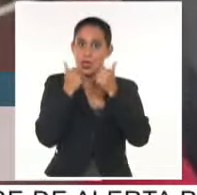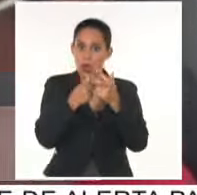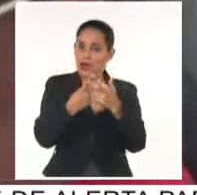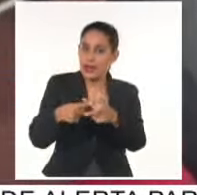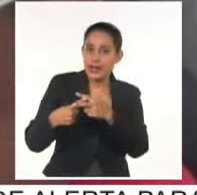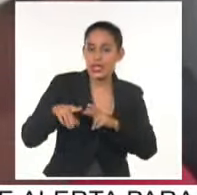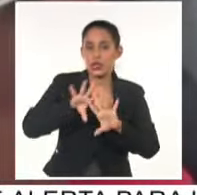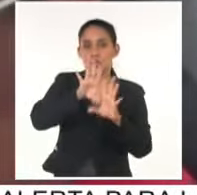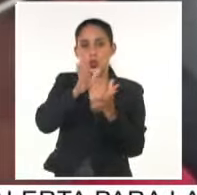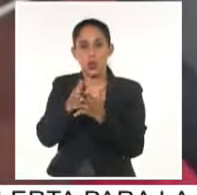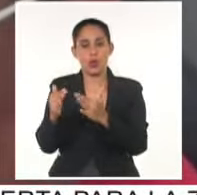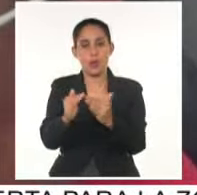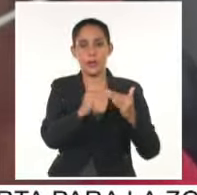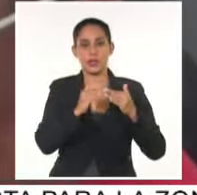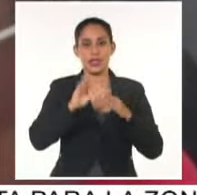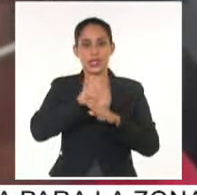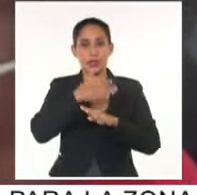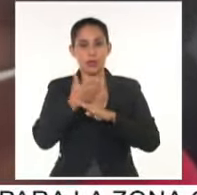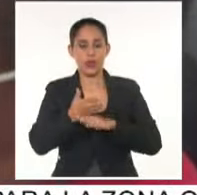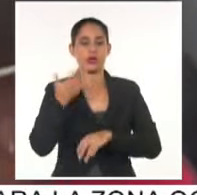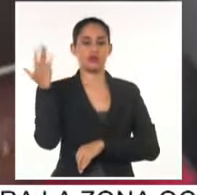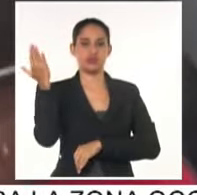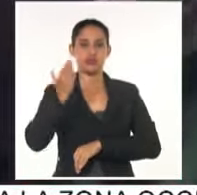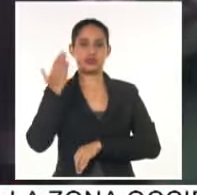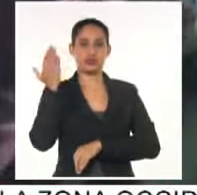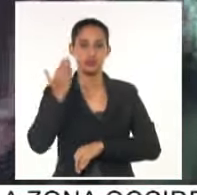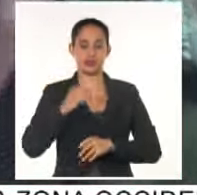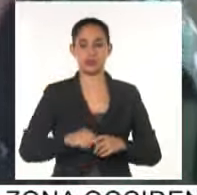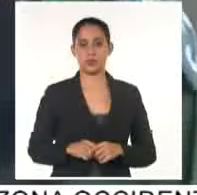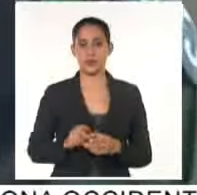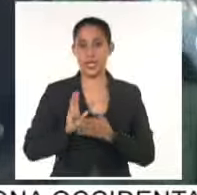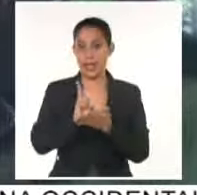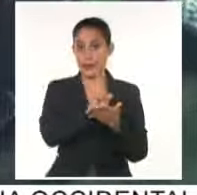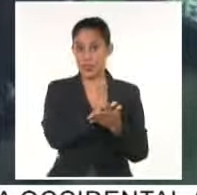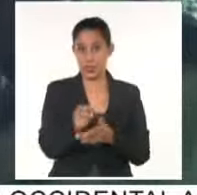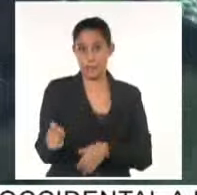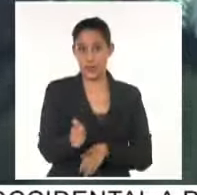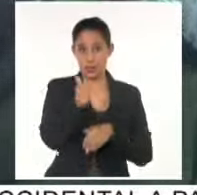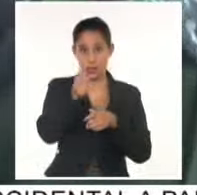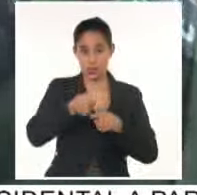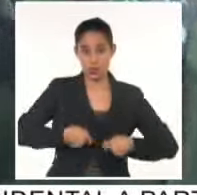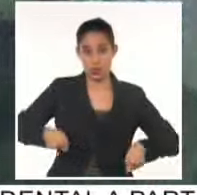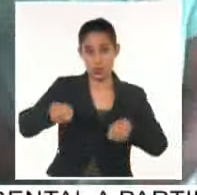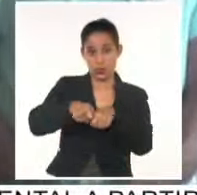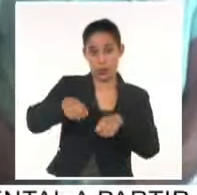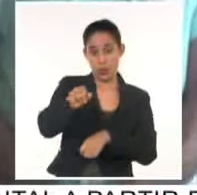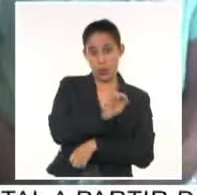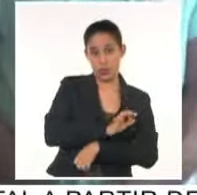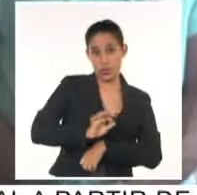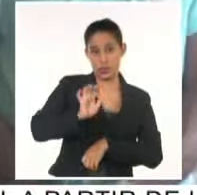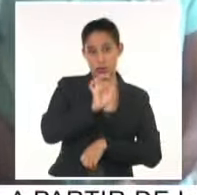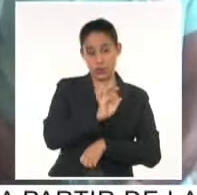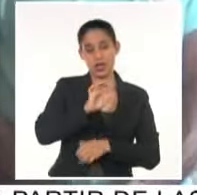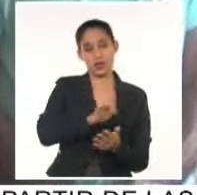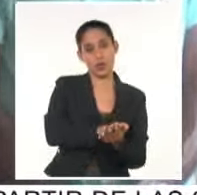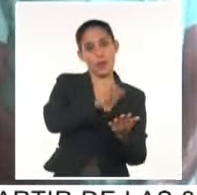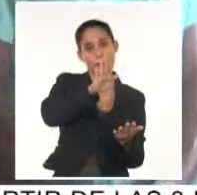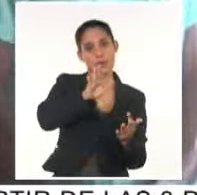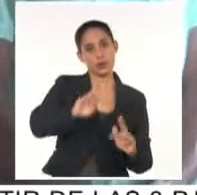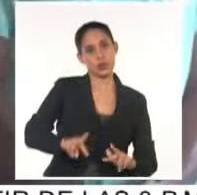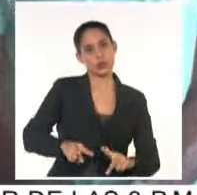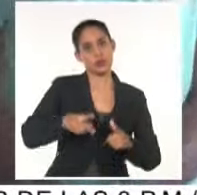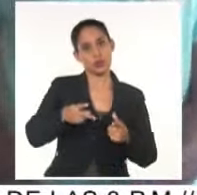comunidad tras el impacto del meteoro. La visita del presidente del Consejo de Defensa Municipal subraya el compromiso de las autoridades